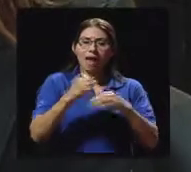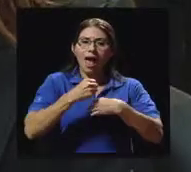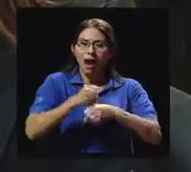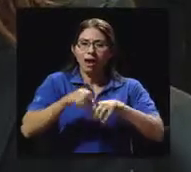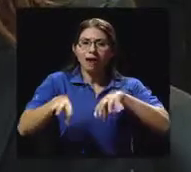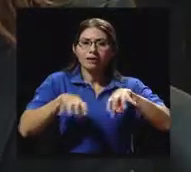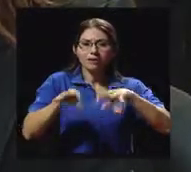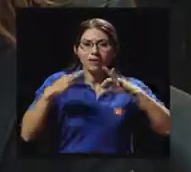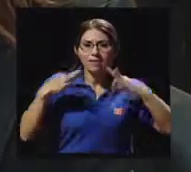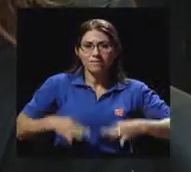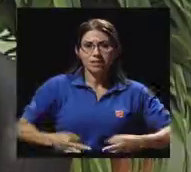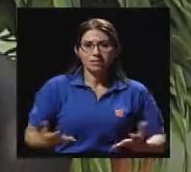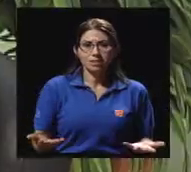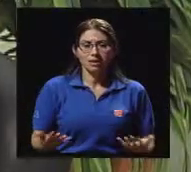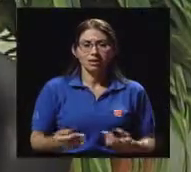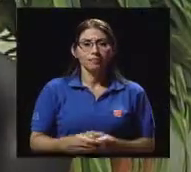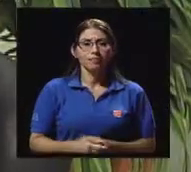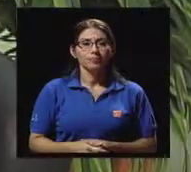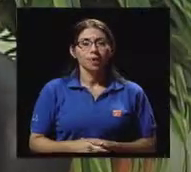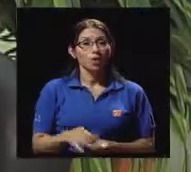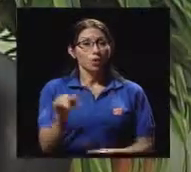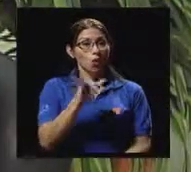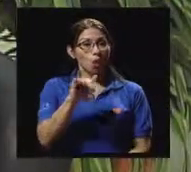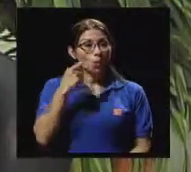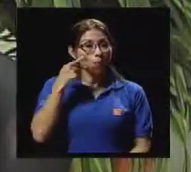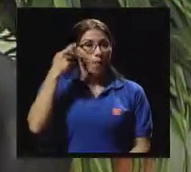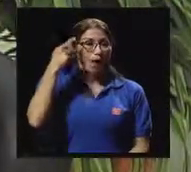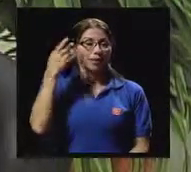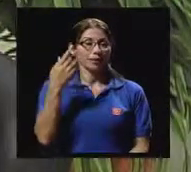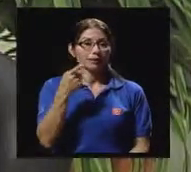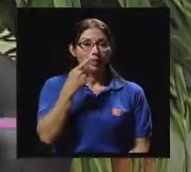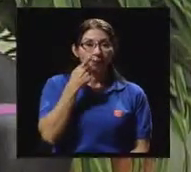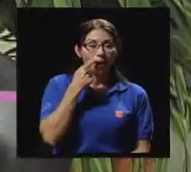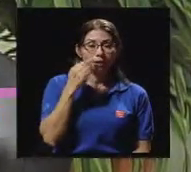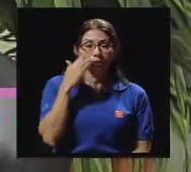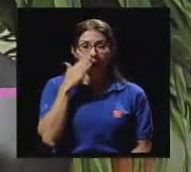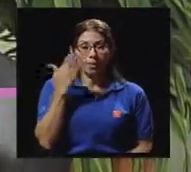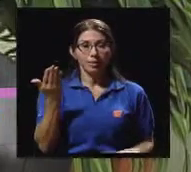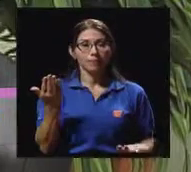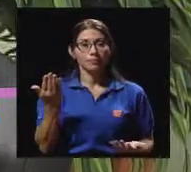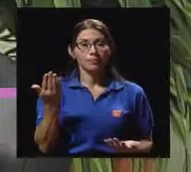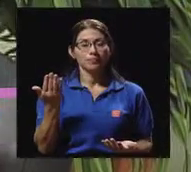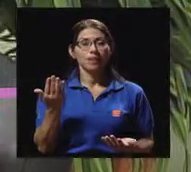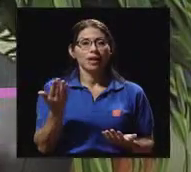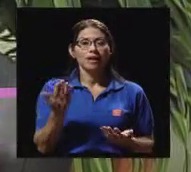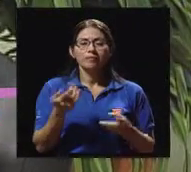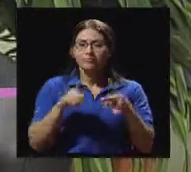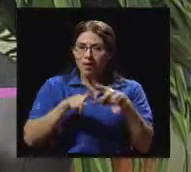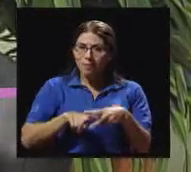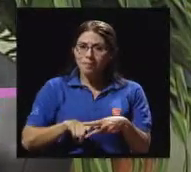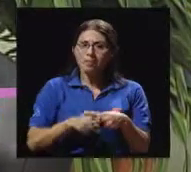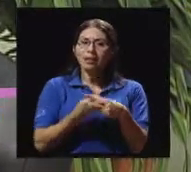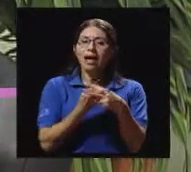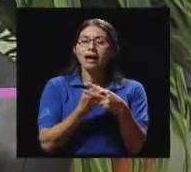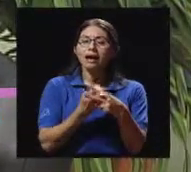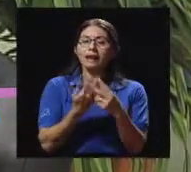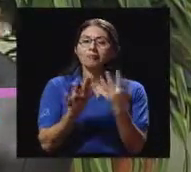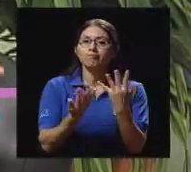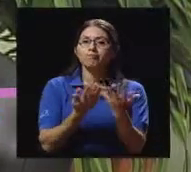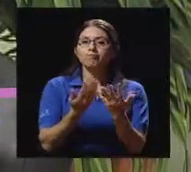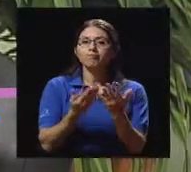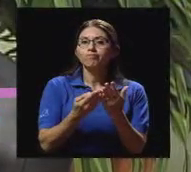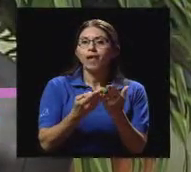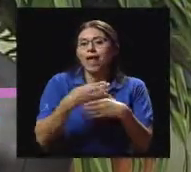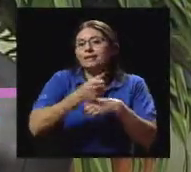Como padres, padre hablo, padre y madre, tal vez empezar a rescatar cosas, salir a